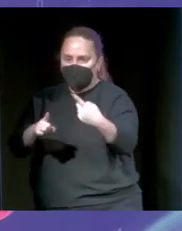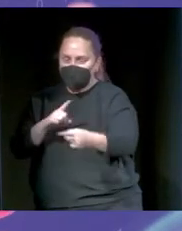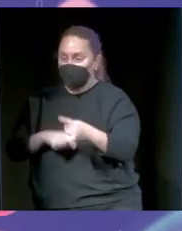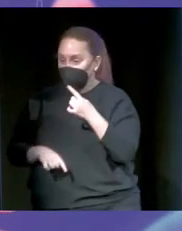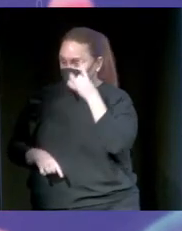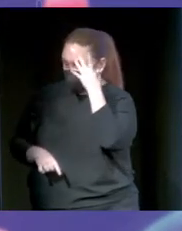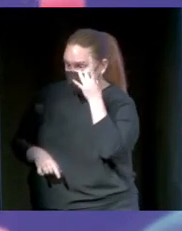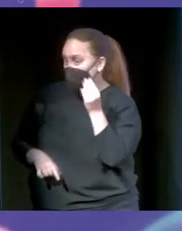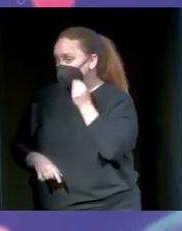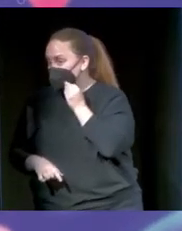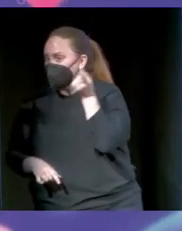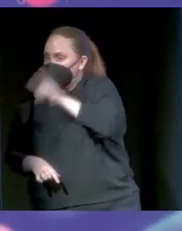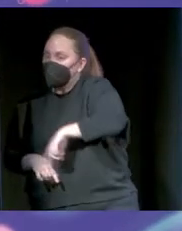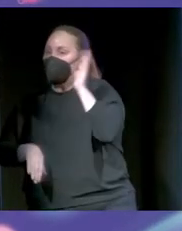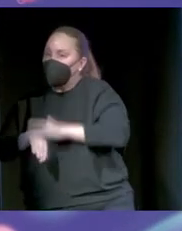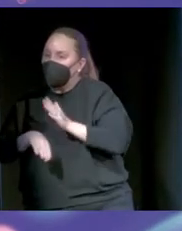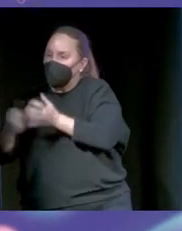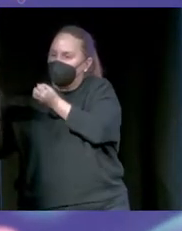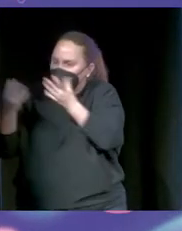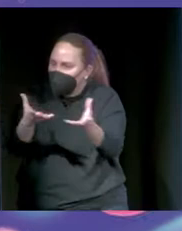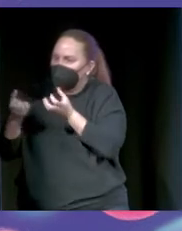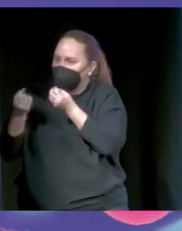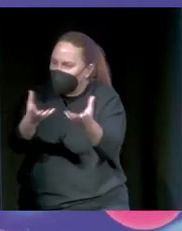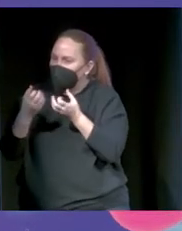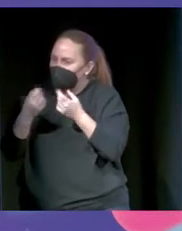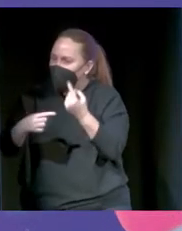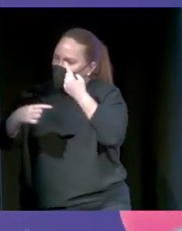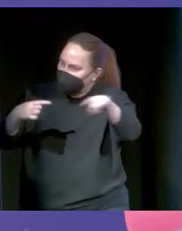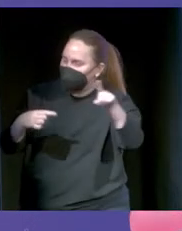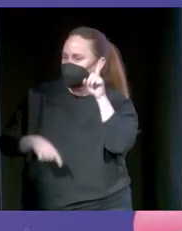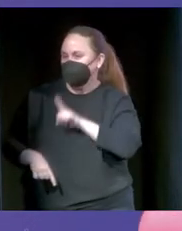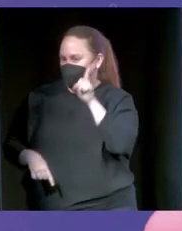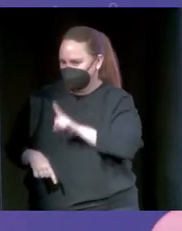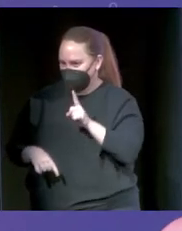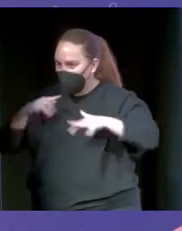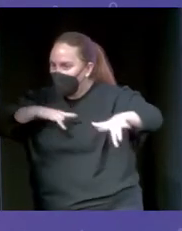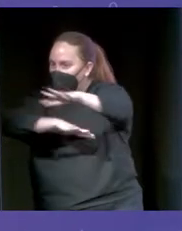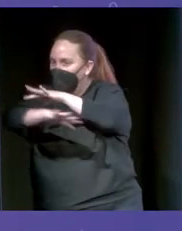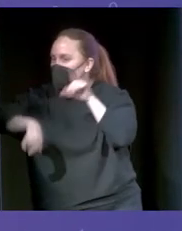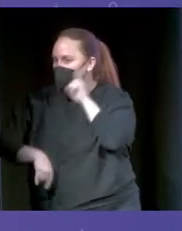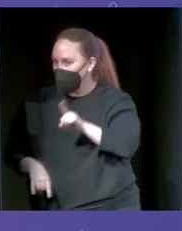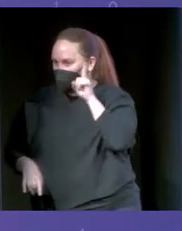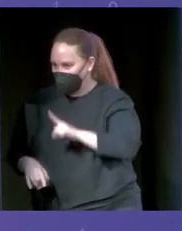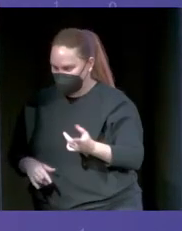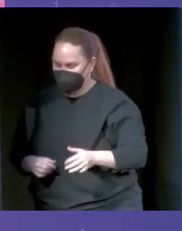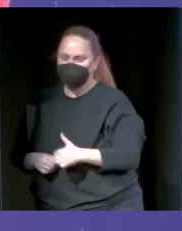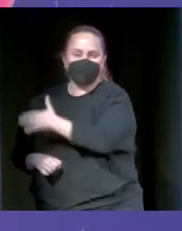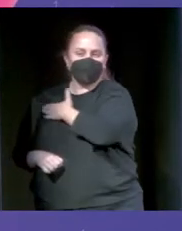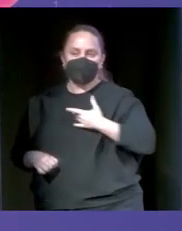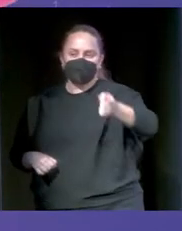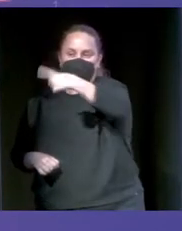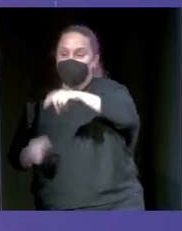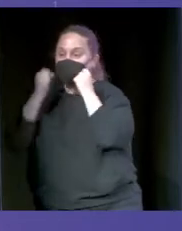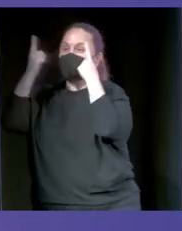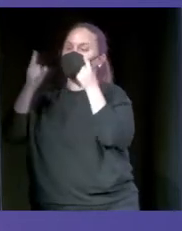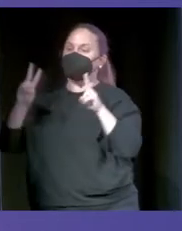pero en parte por culpa de esos mensajes. Y quería que vierais o que tengáis en la cabeza el gran problema de